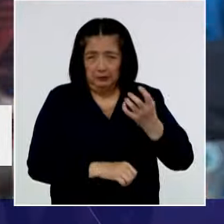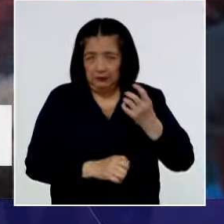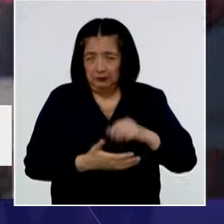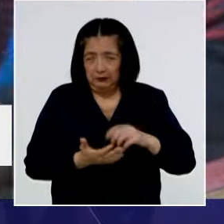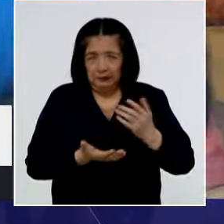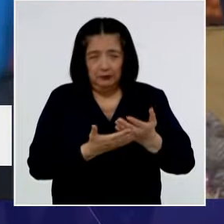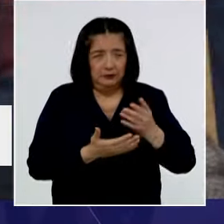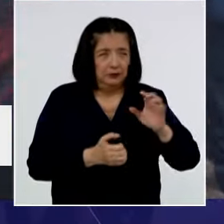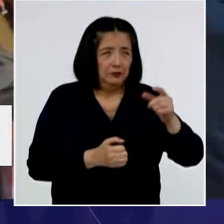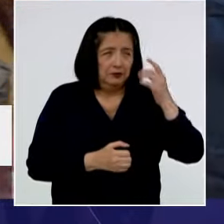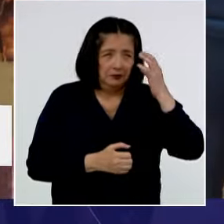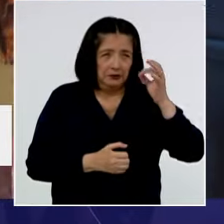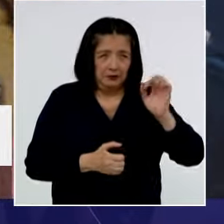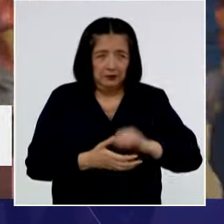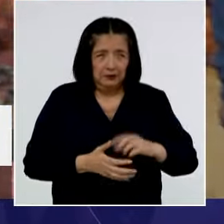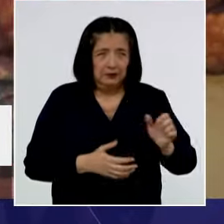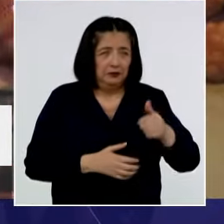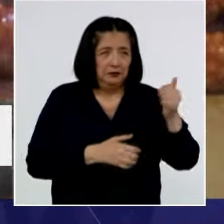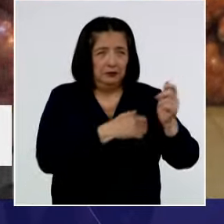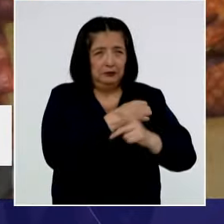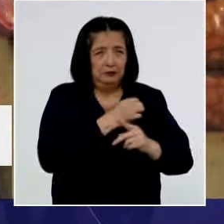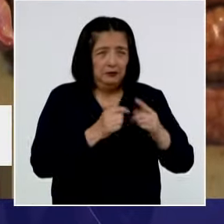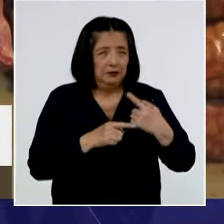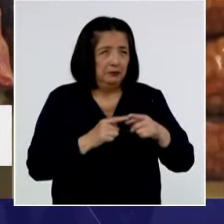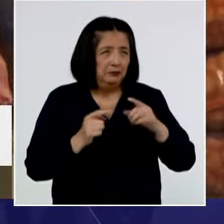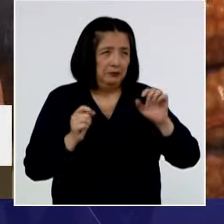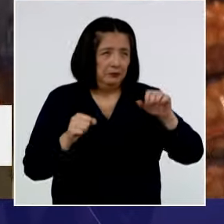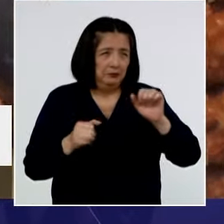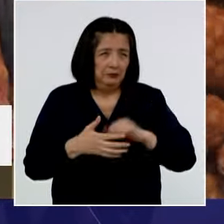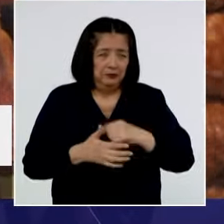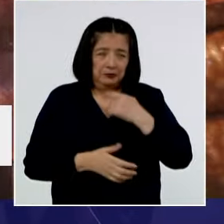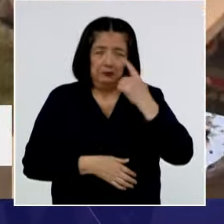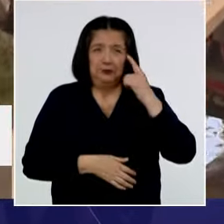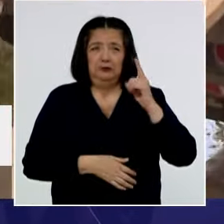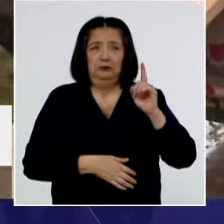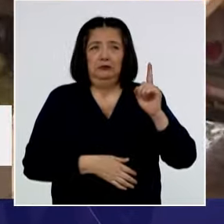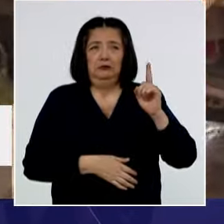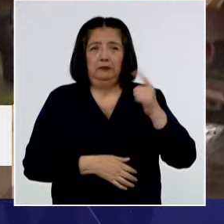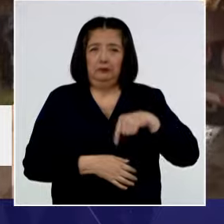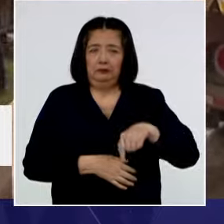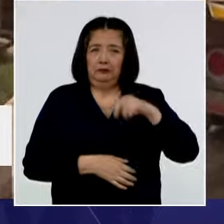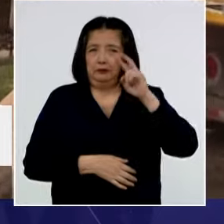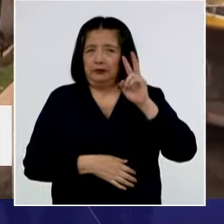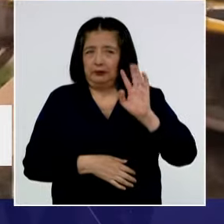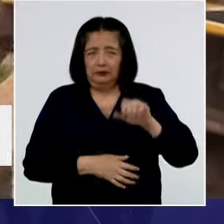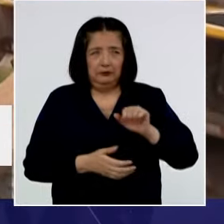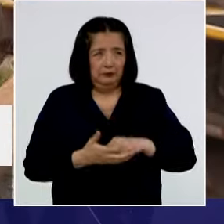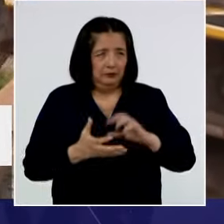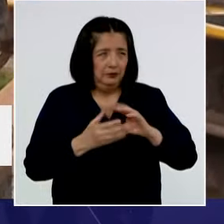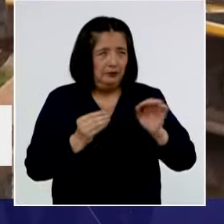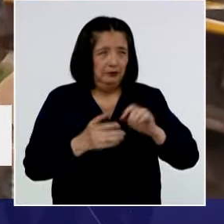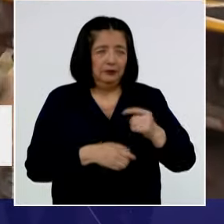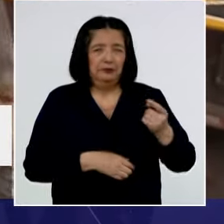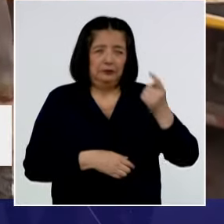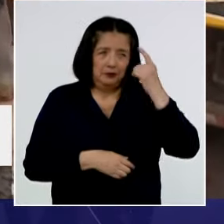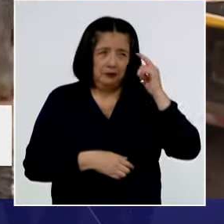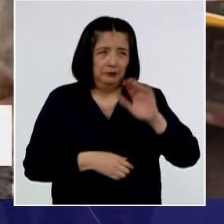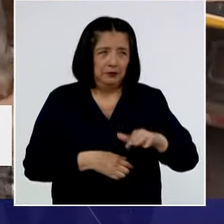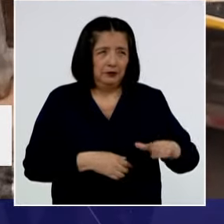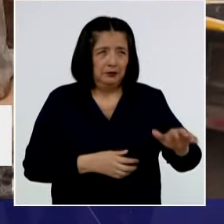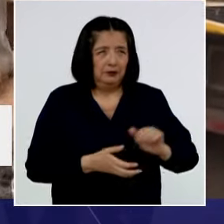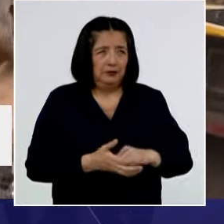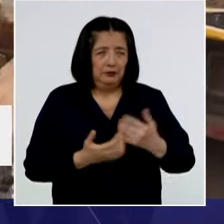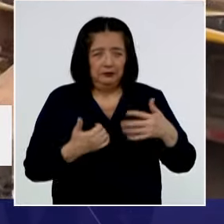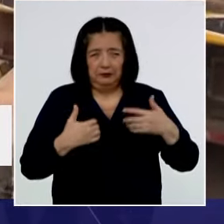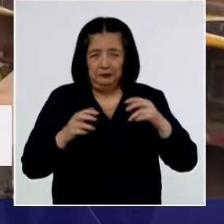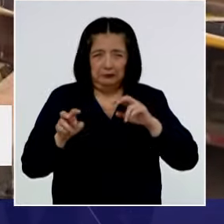frita que se creía, digamos, extranjera, pero que de pronto se da cuenta que es muy peruana, ¿no? Es una historia pensada en los más chiquitos, en los más niños, lo